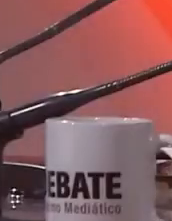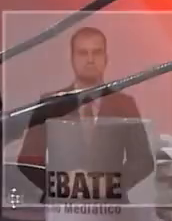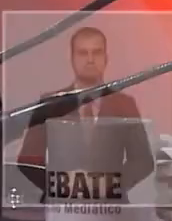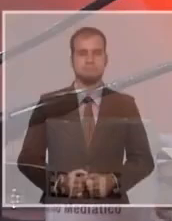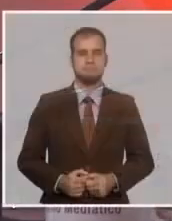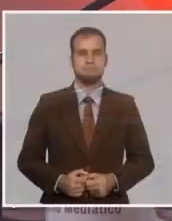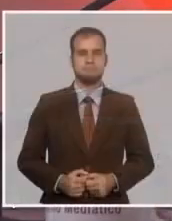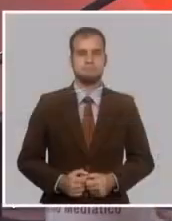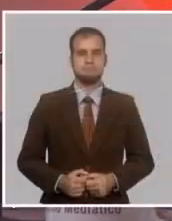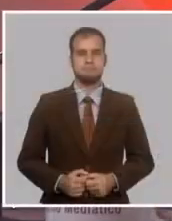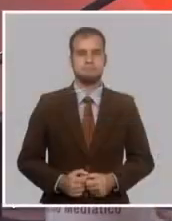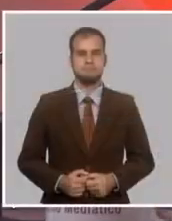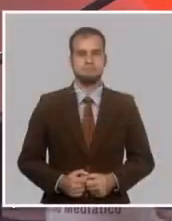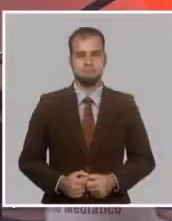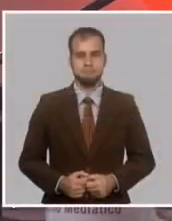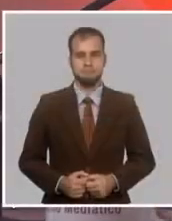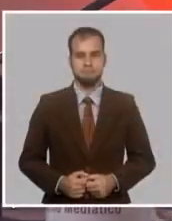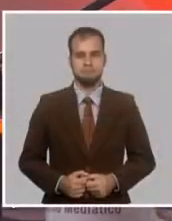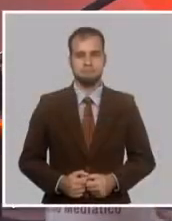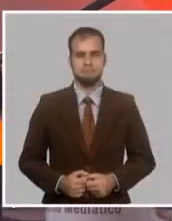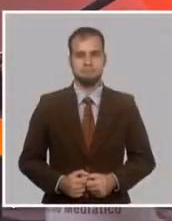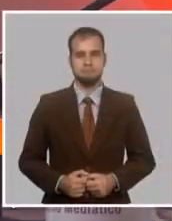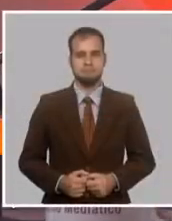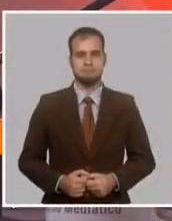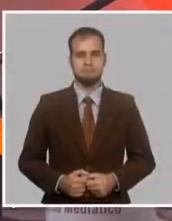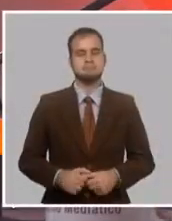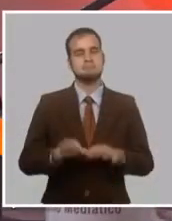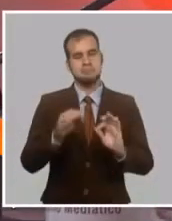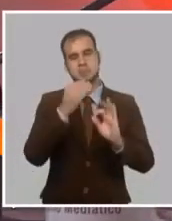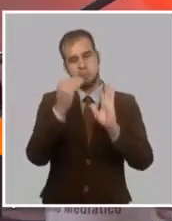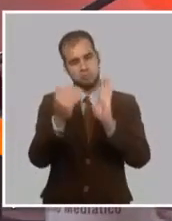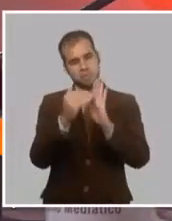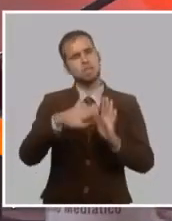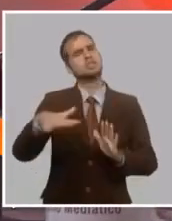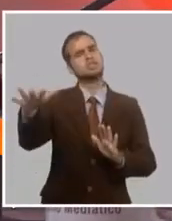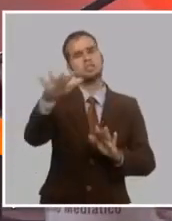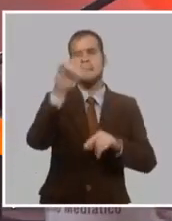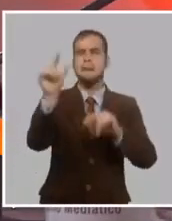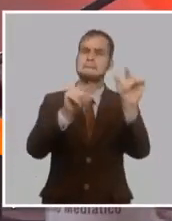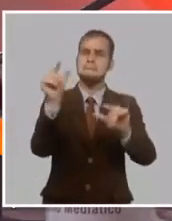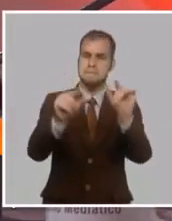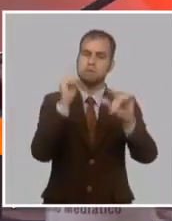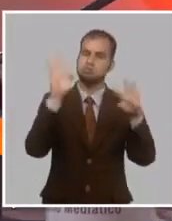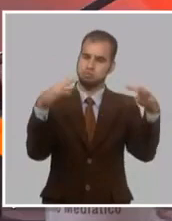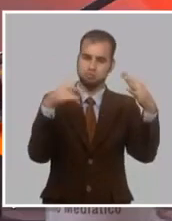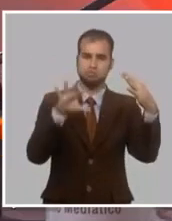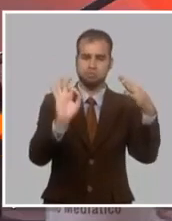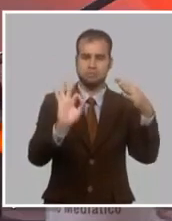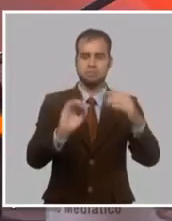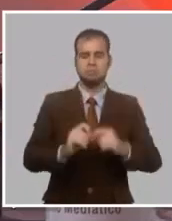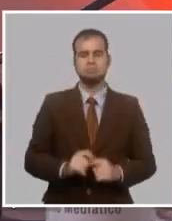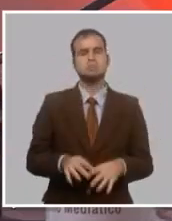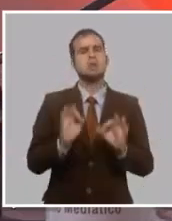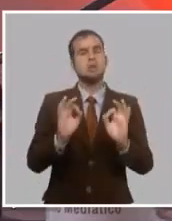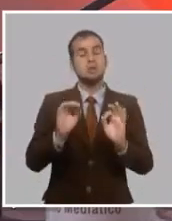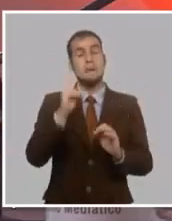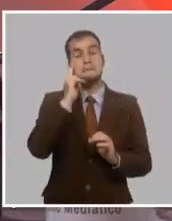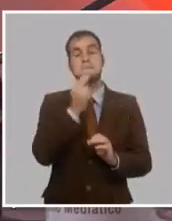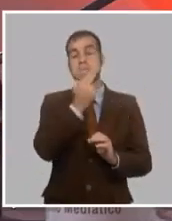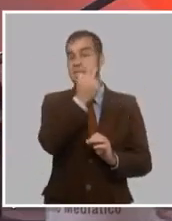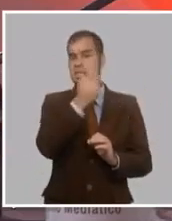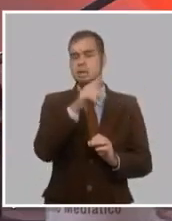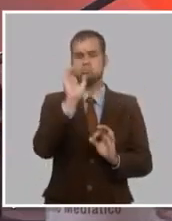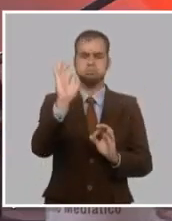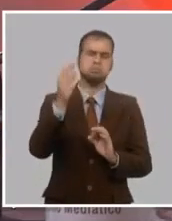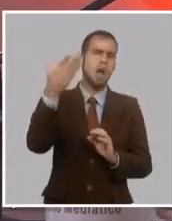Muy buenas tardes, estimados televidentes, radio oyentes e internautas. Hace 126 años cayó José Martí en Dos Ríos.